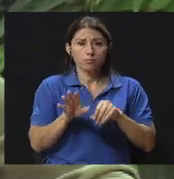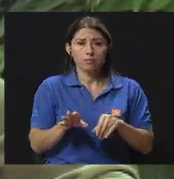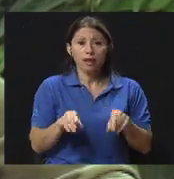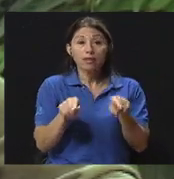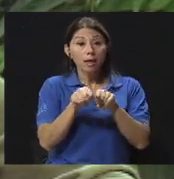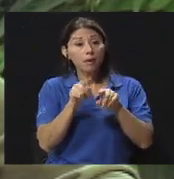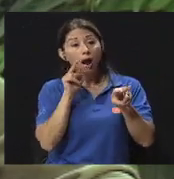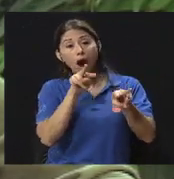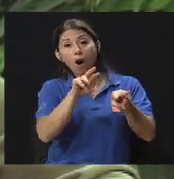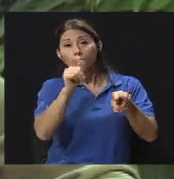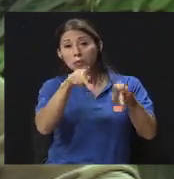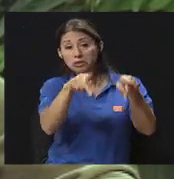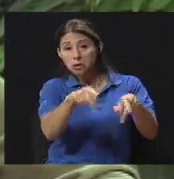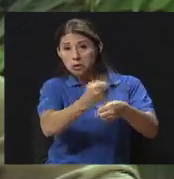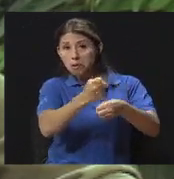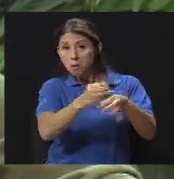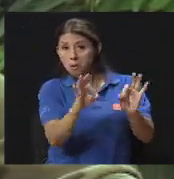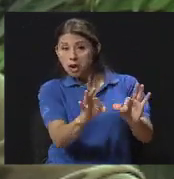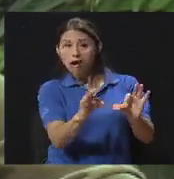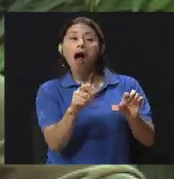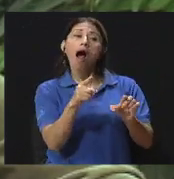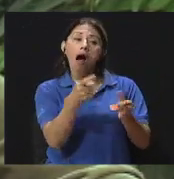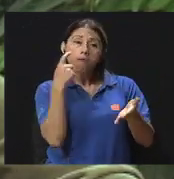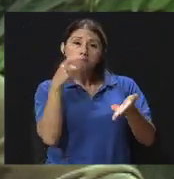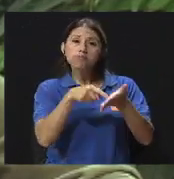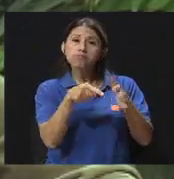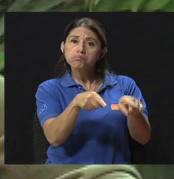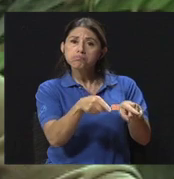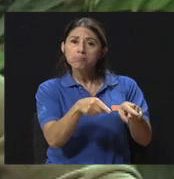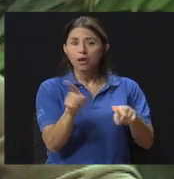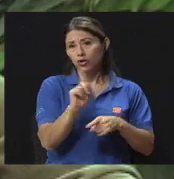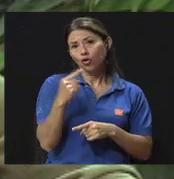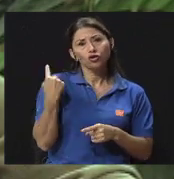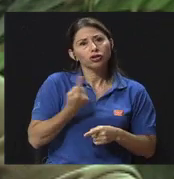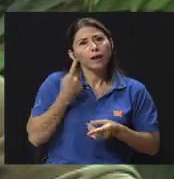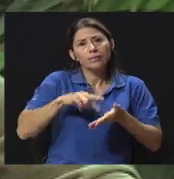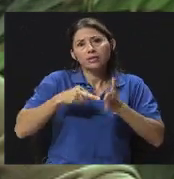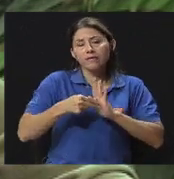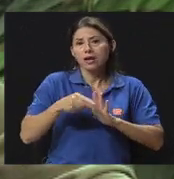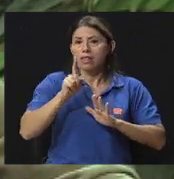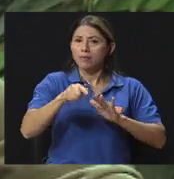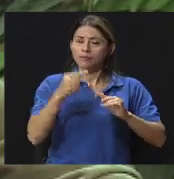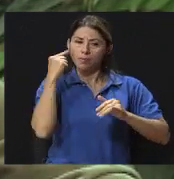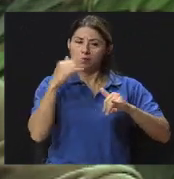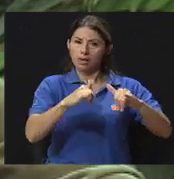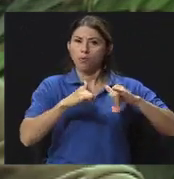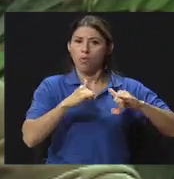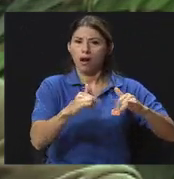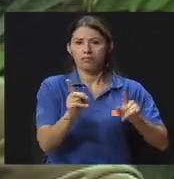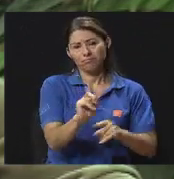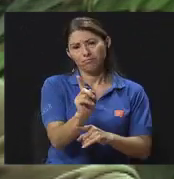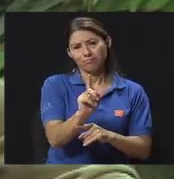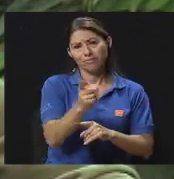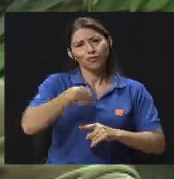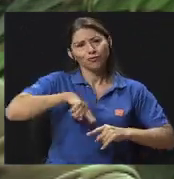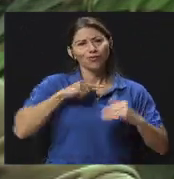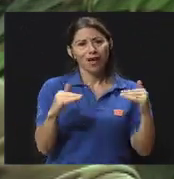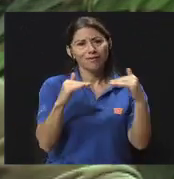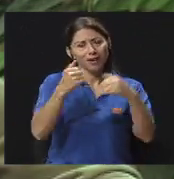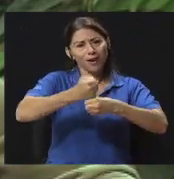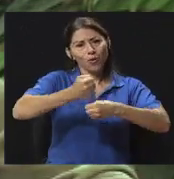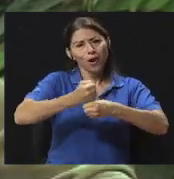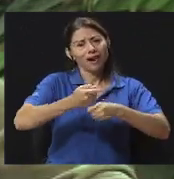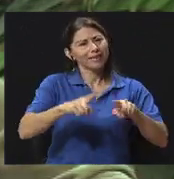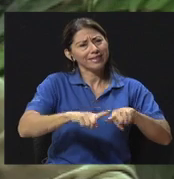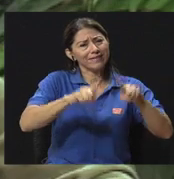trabajo y la labor del otro también, ¿verdad? No siempre tenemos que pensar igual, ¿verdad? Nos unen diferencias en lo laboral, ¿verdad?